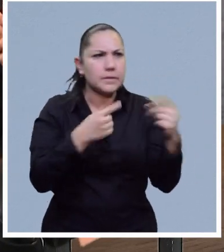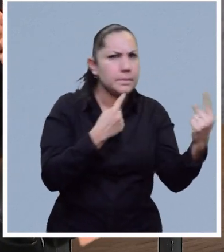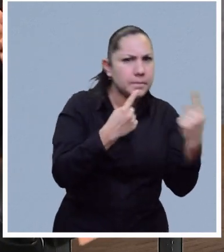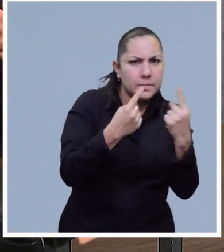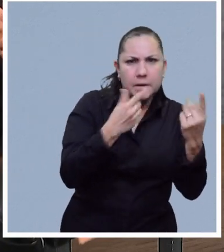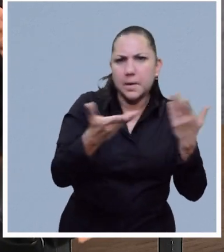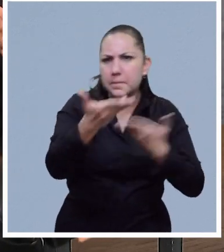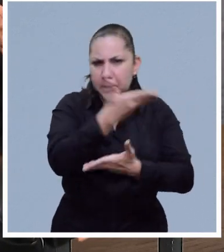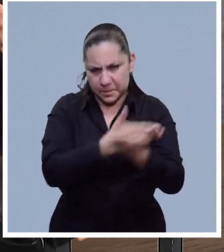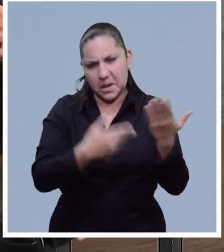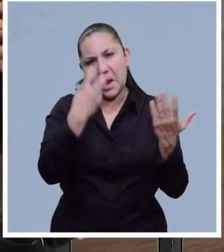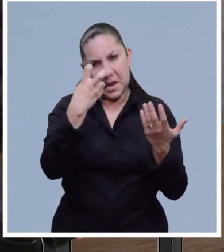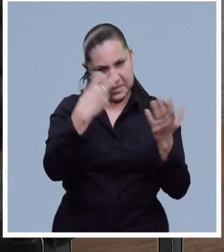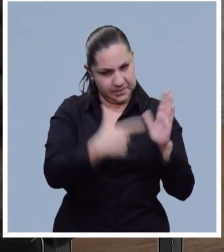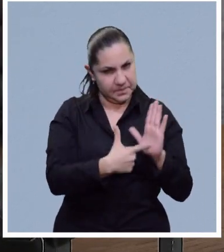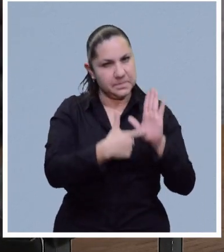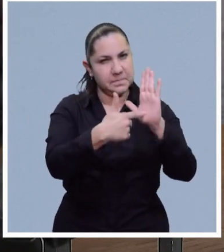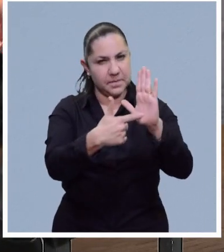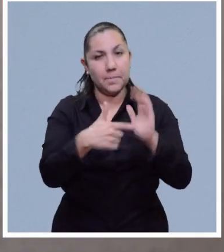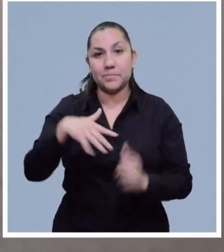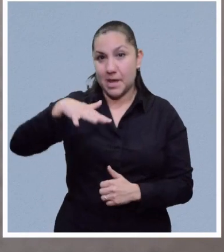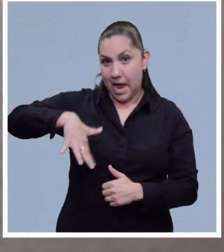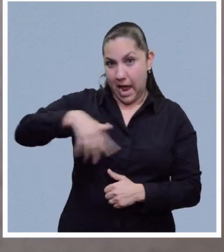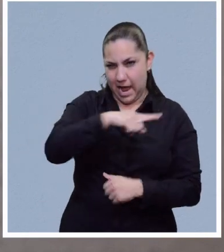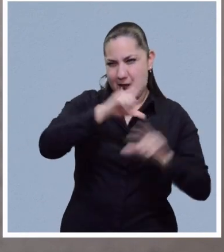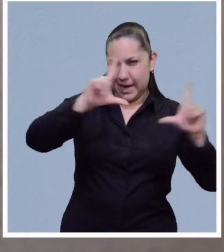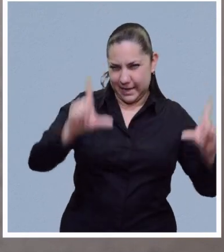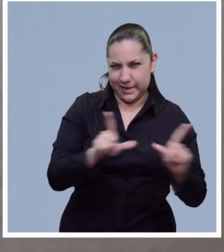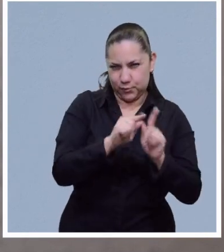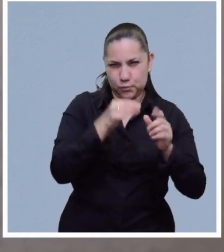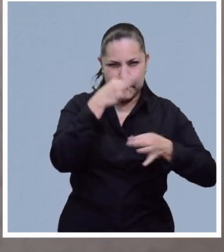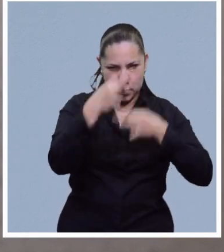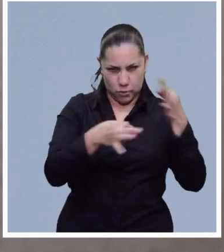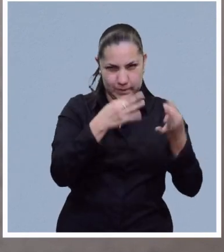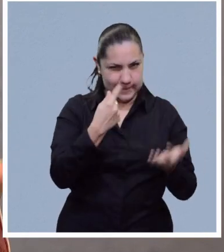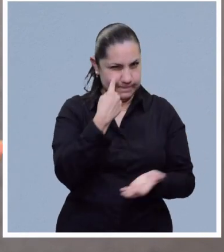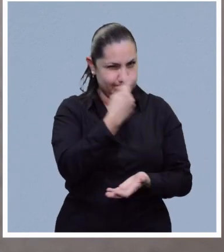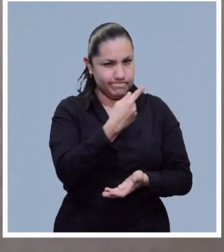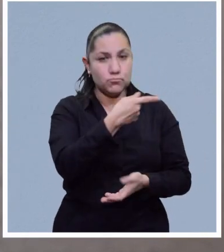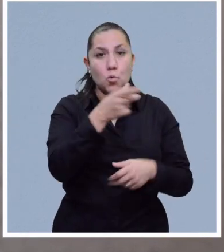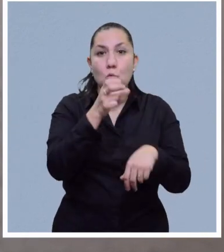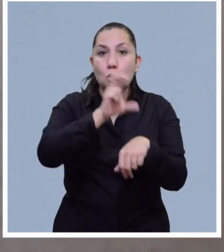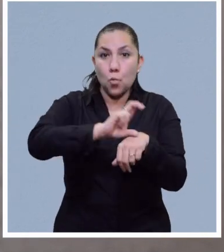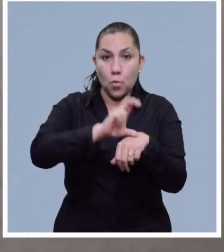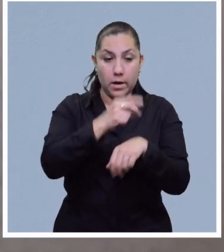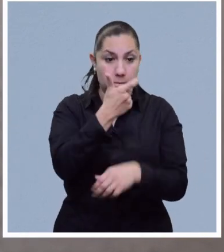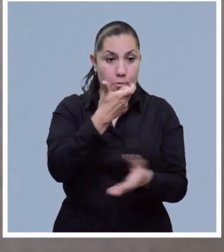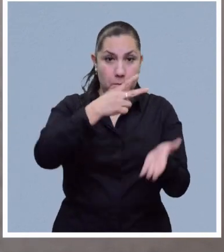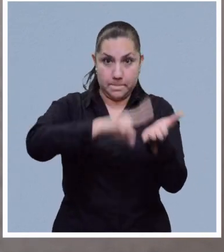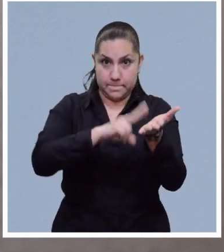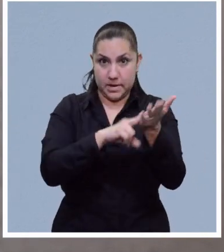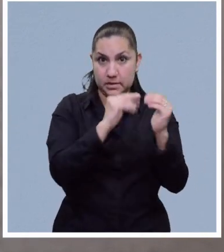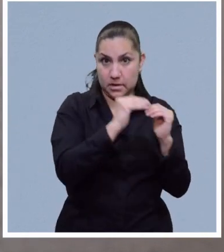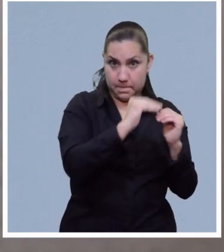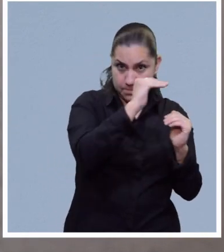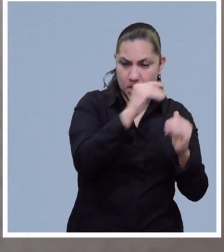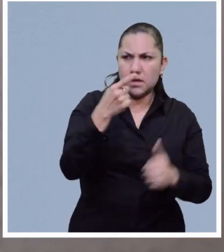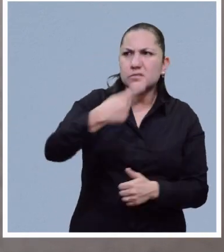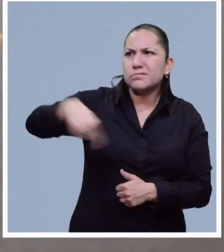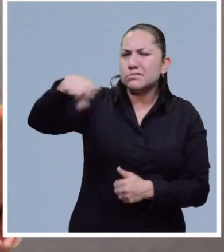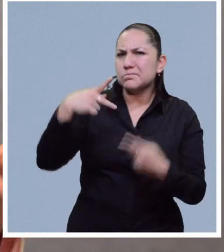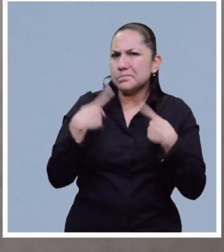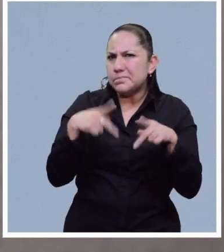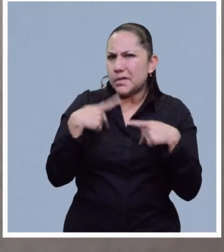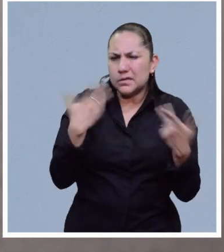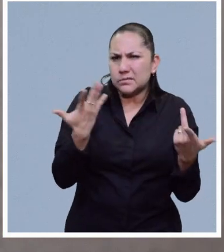en tendencia en estos últimos días. Y es que como lo vimos en el resumen de la semana, pues el aumento en el precio del huevo ha generado, pues que